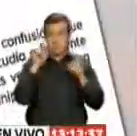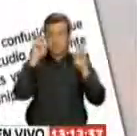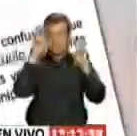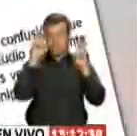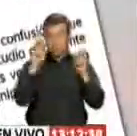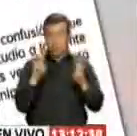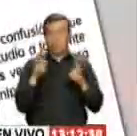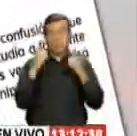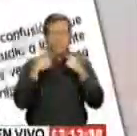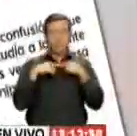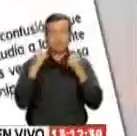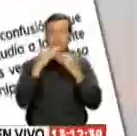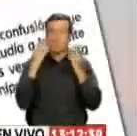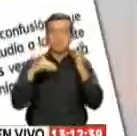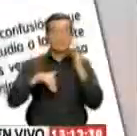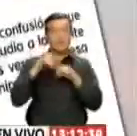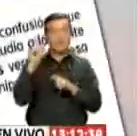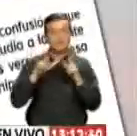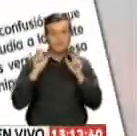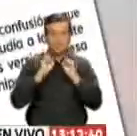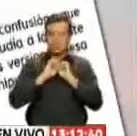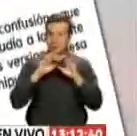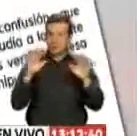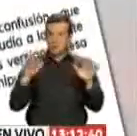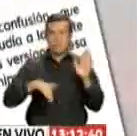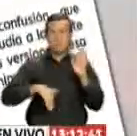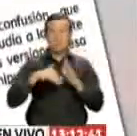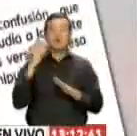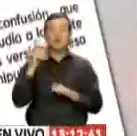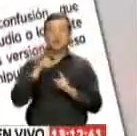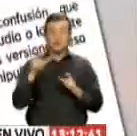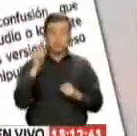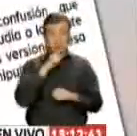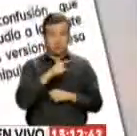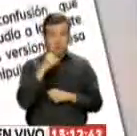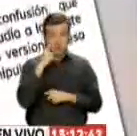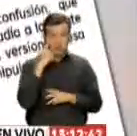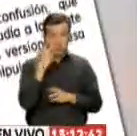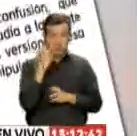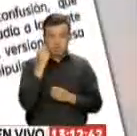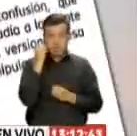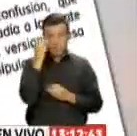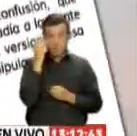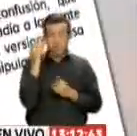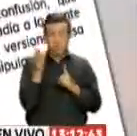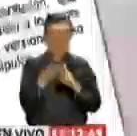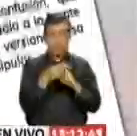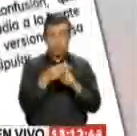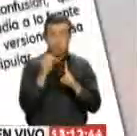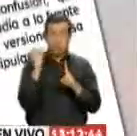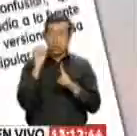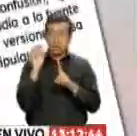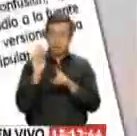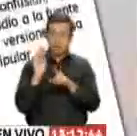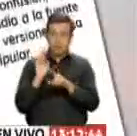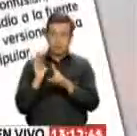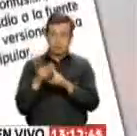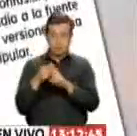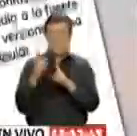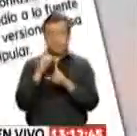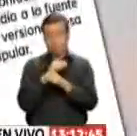se reproduzcan a más audiencias, sobre todo a las que buscan información a través de páginas web y redes sociales.